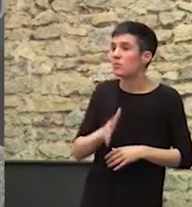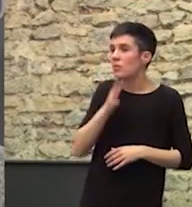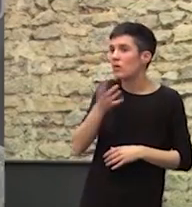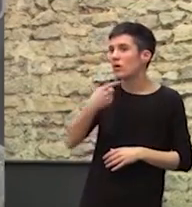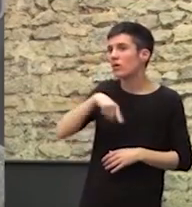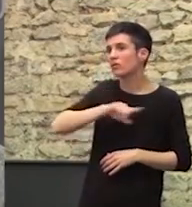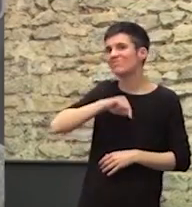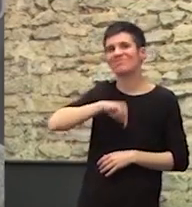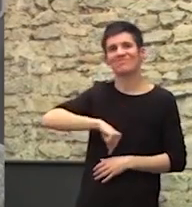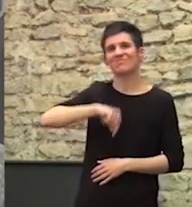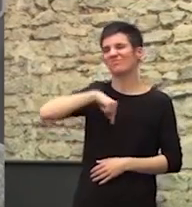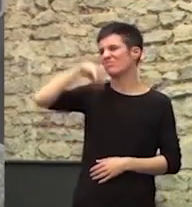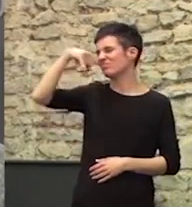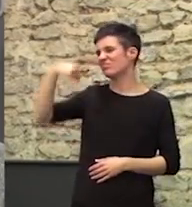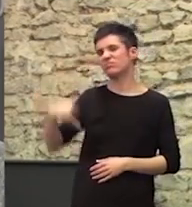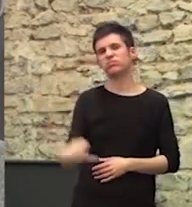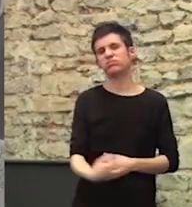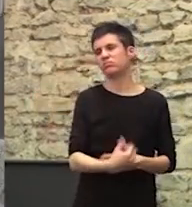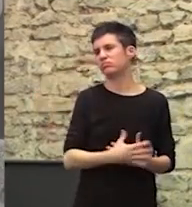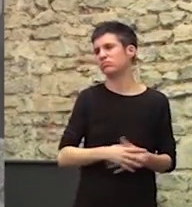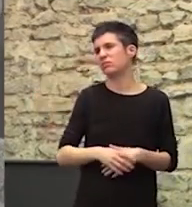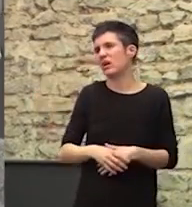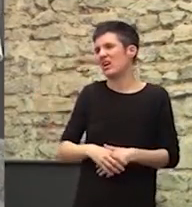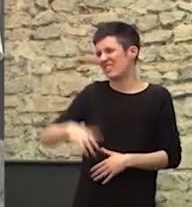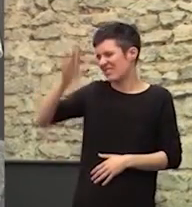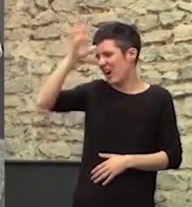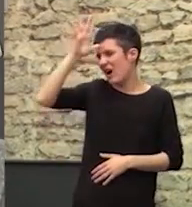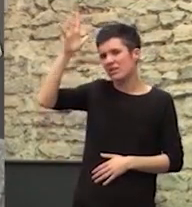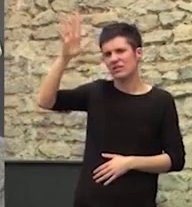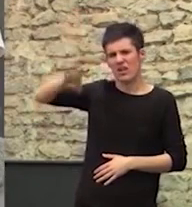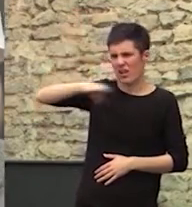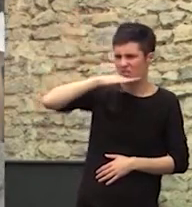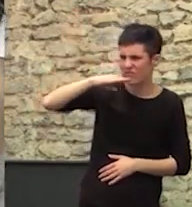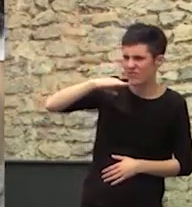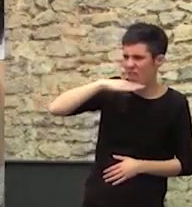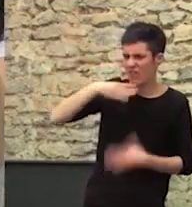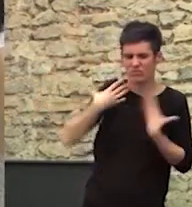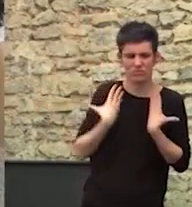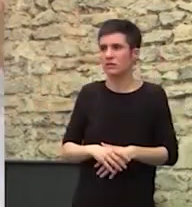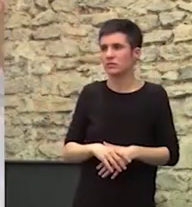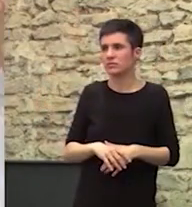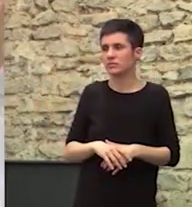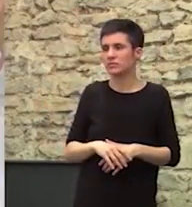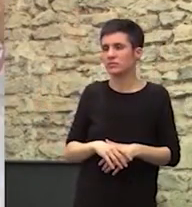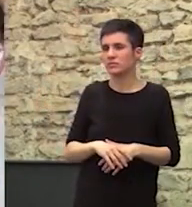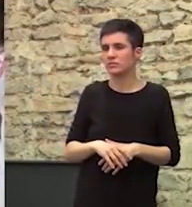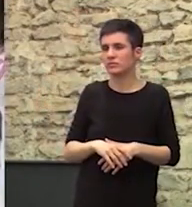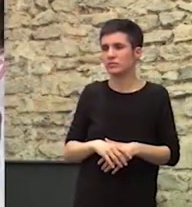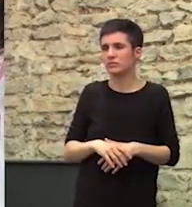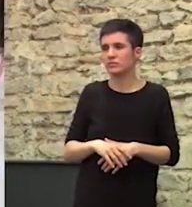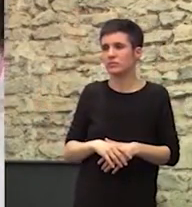Estábamos cansadas Estábamos cansadas Muy hartas Enfadadas Frustradas Nos